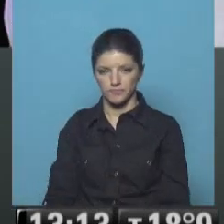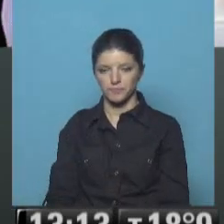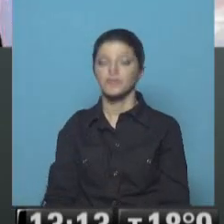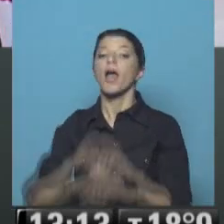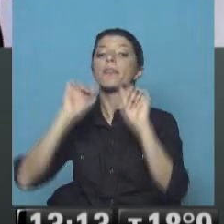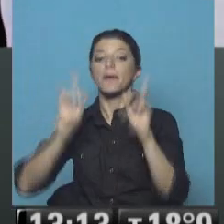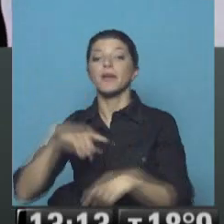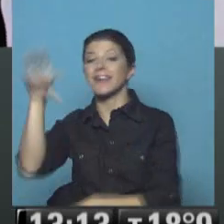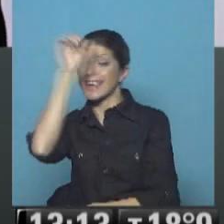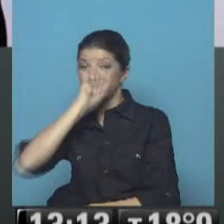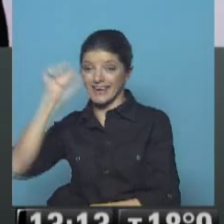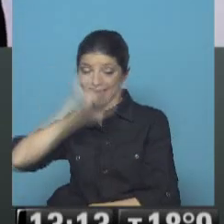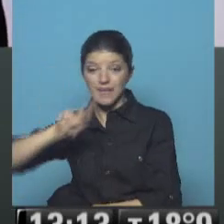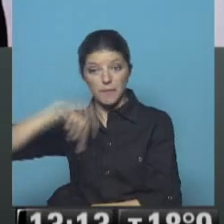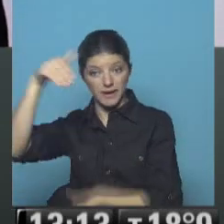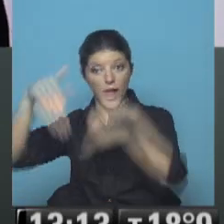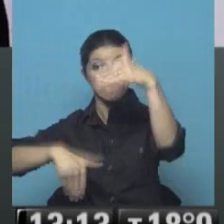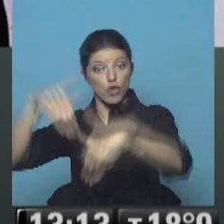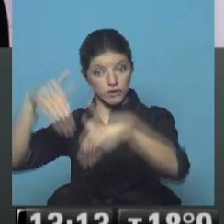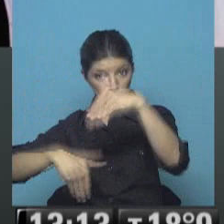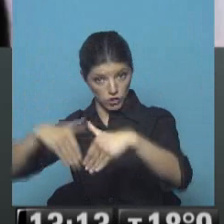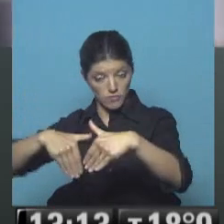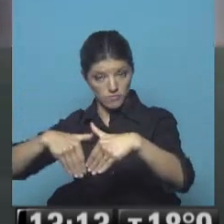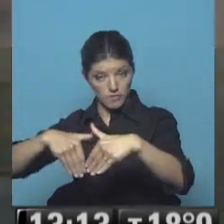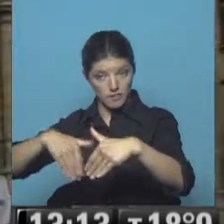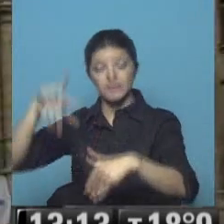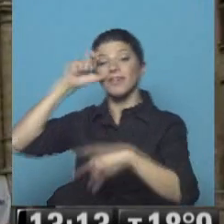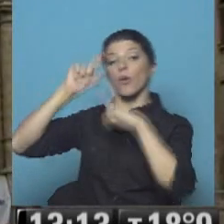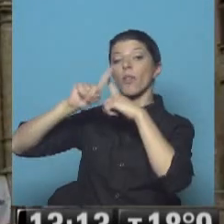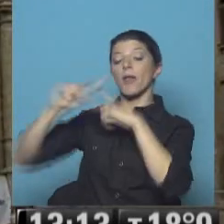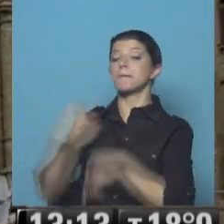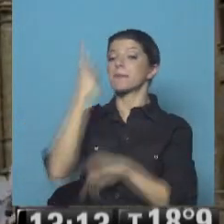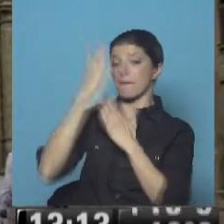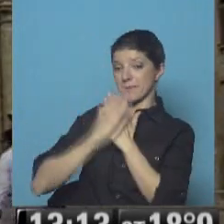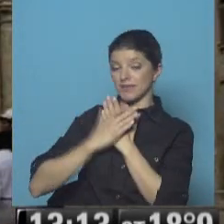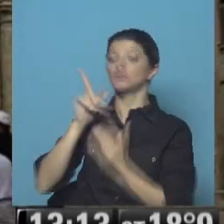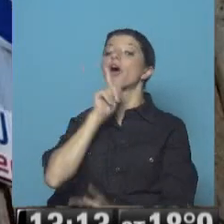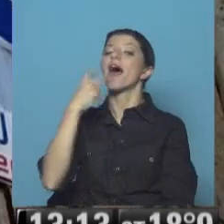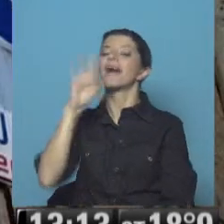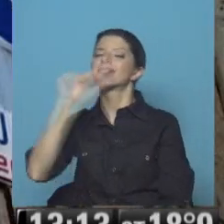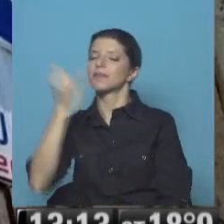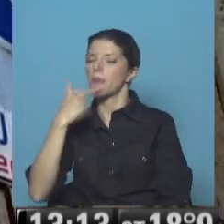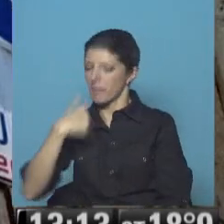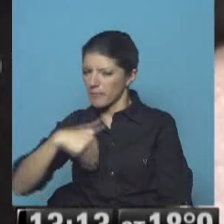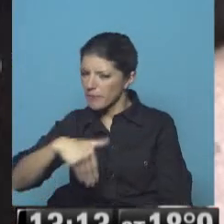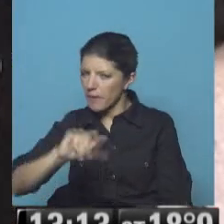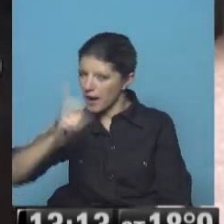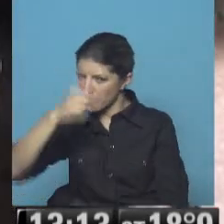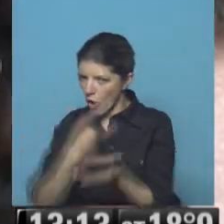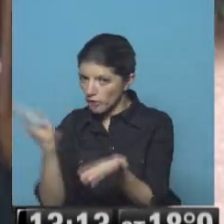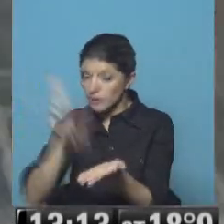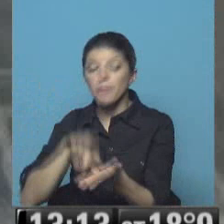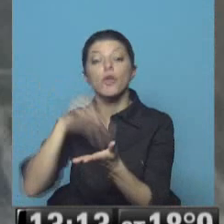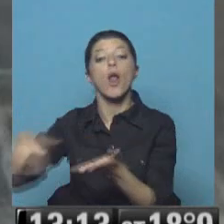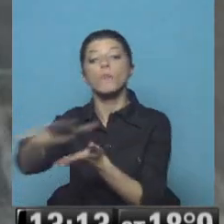Grecia vota mañana con el ex premier Alexis Tsipras como favorito los ciudadanos elegirán un nuevo